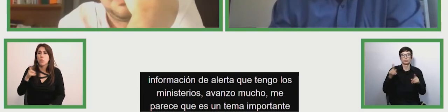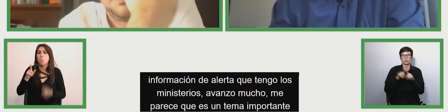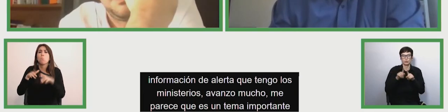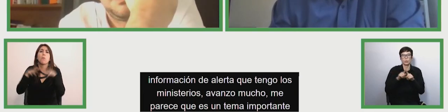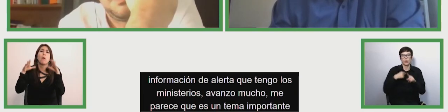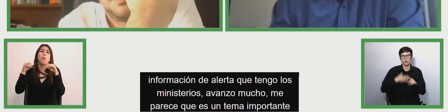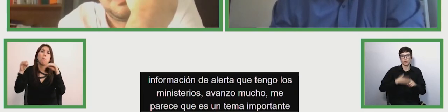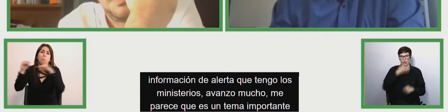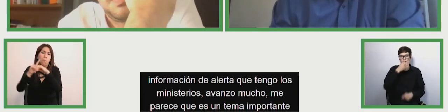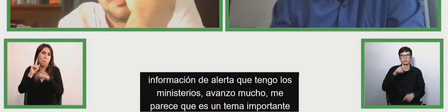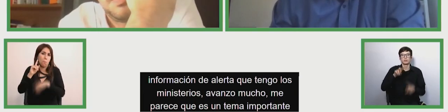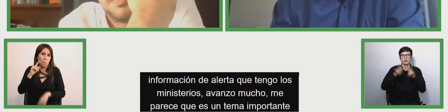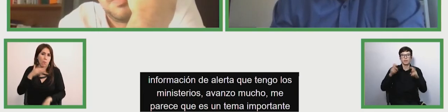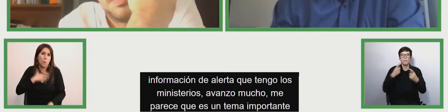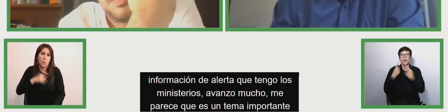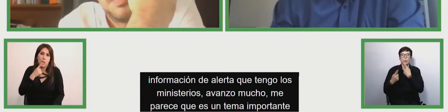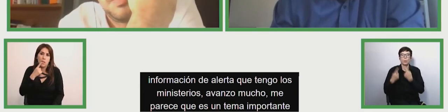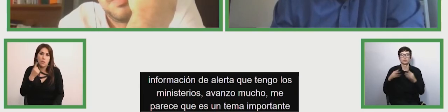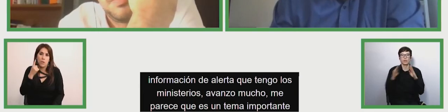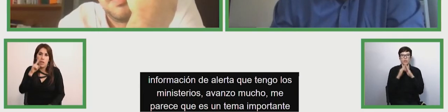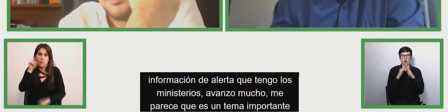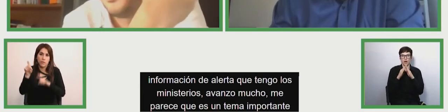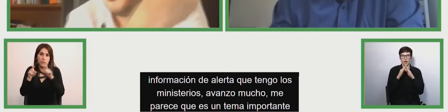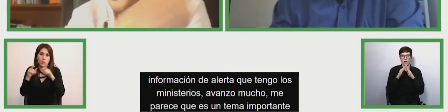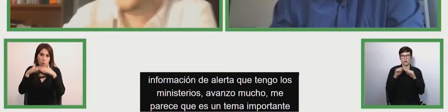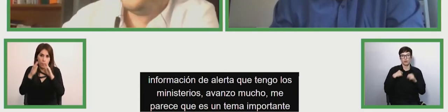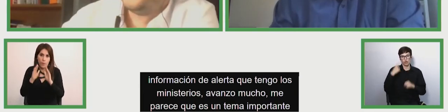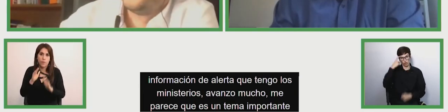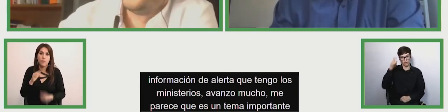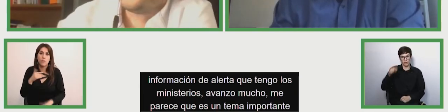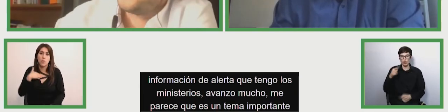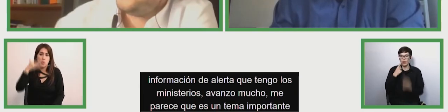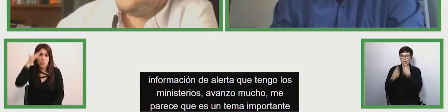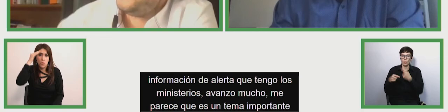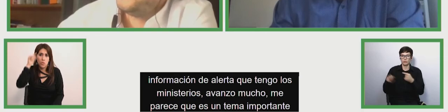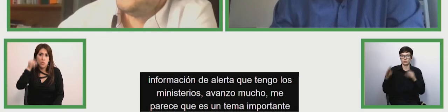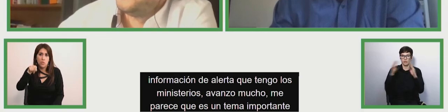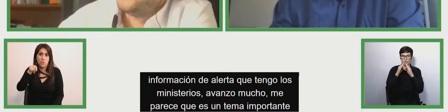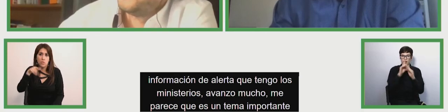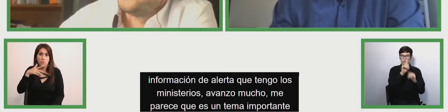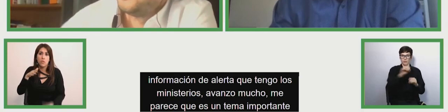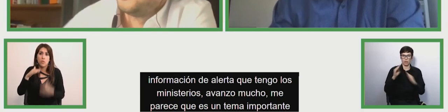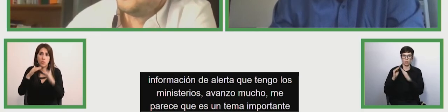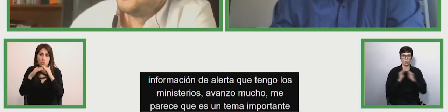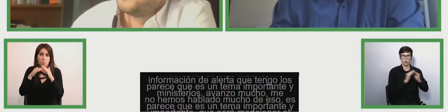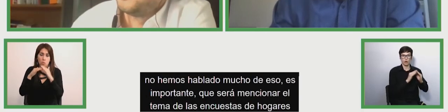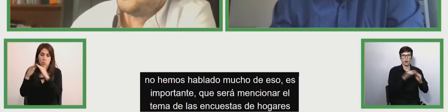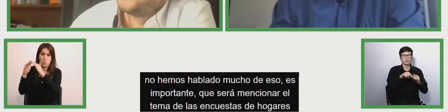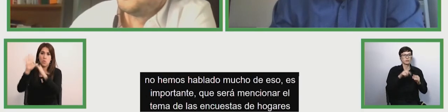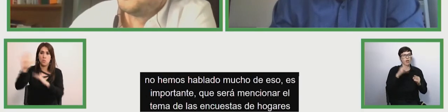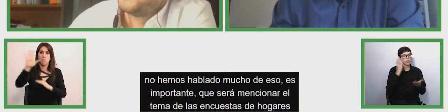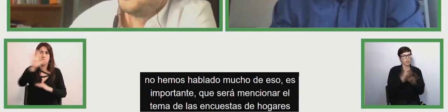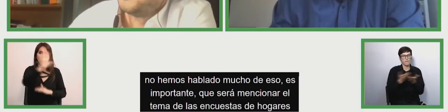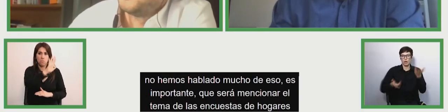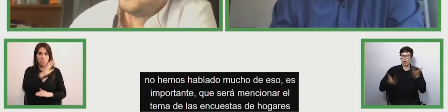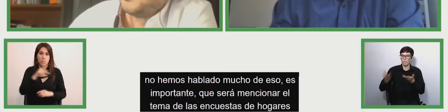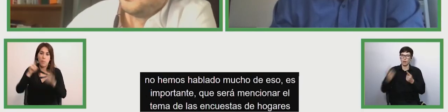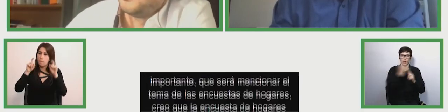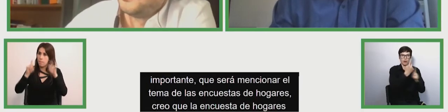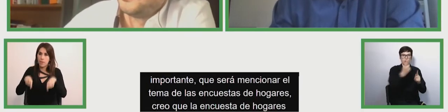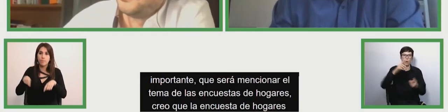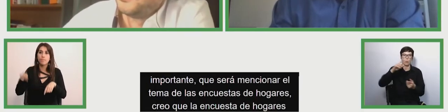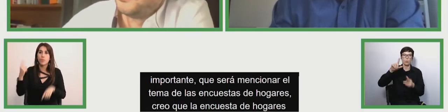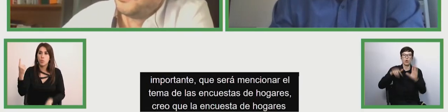el tema de las encuestas de hogares yo creo que las encuestas de hogares y la comparabilidad entre ellas es clave en América Latina se ha